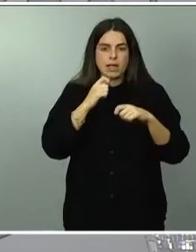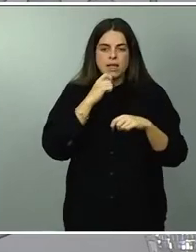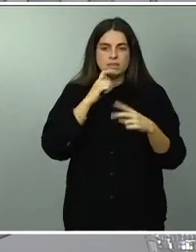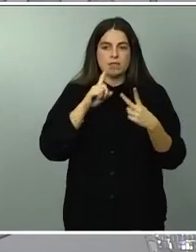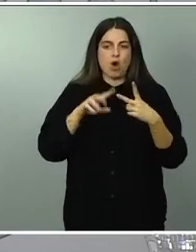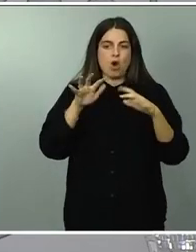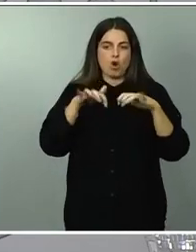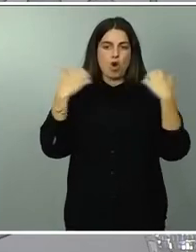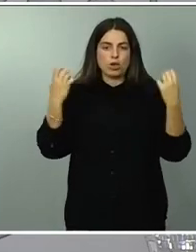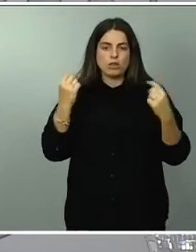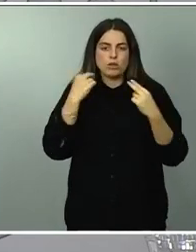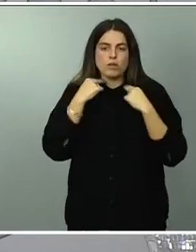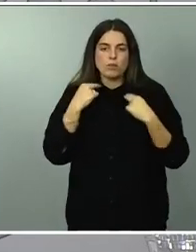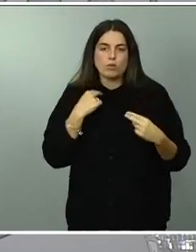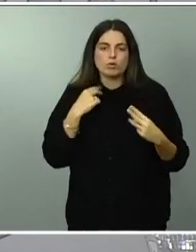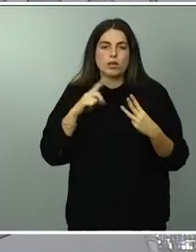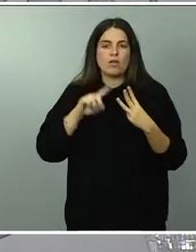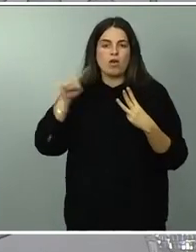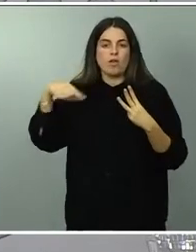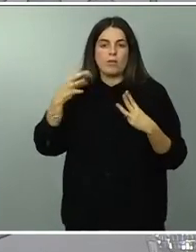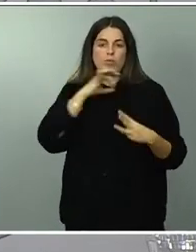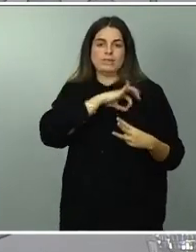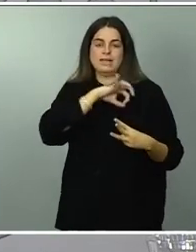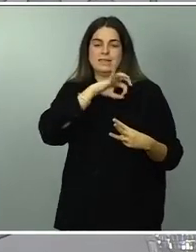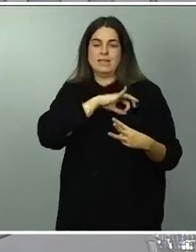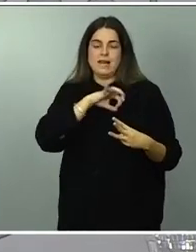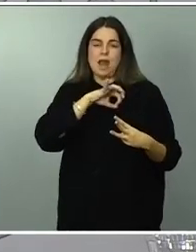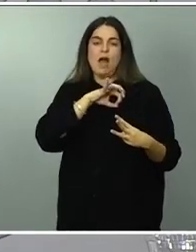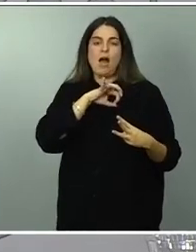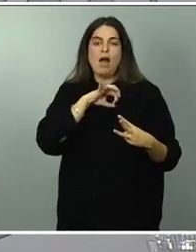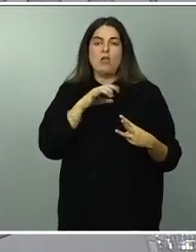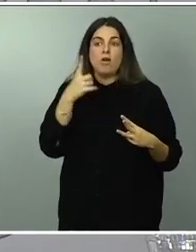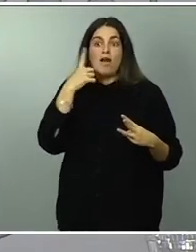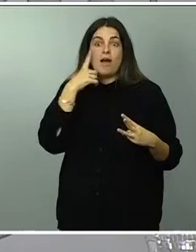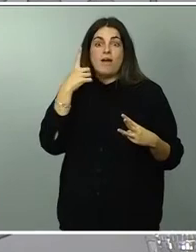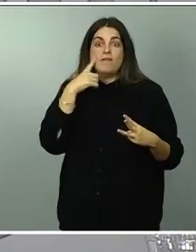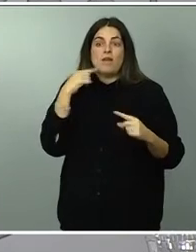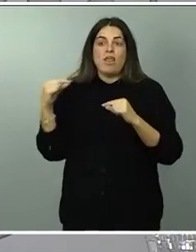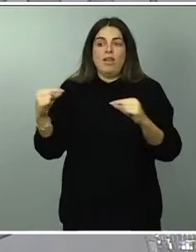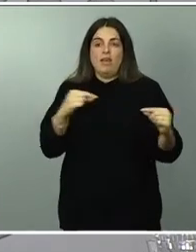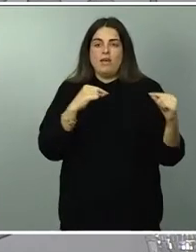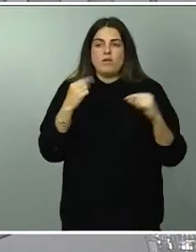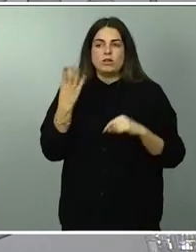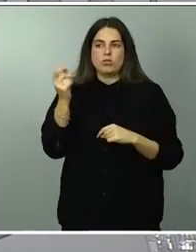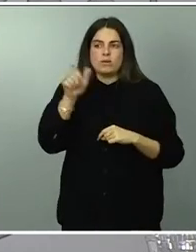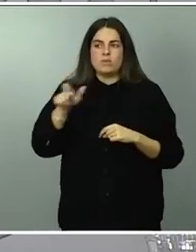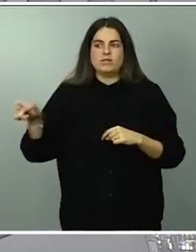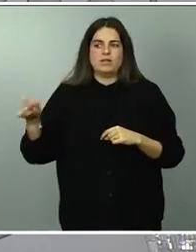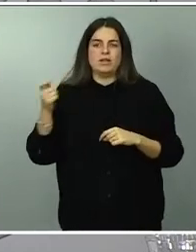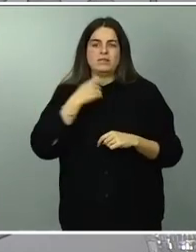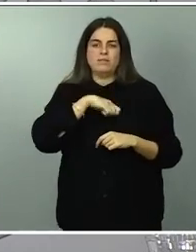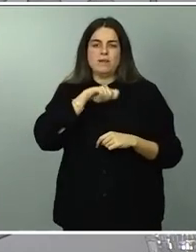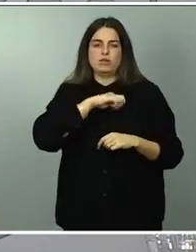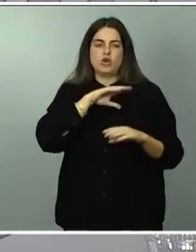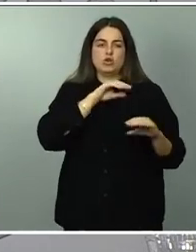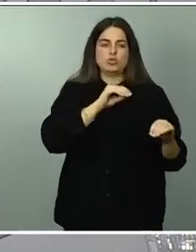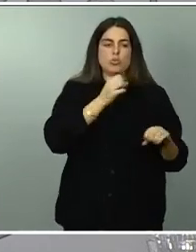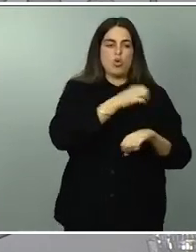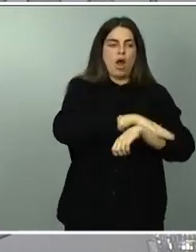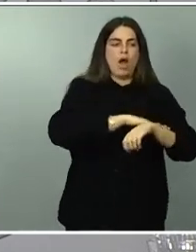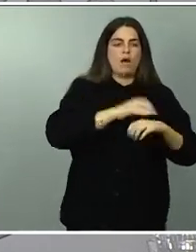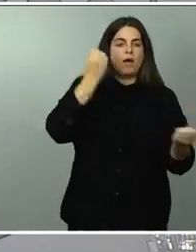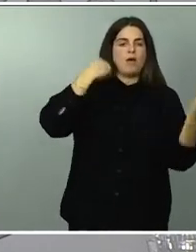debates como el de esta tarde en el Senado hay millones de españoles que conocen la acción del gobierno porque va dirigida